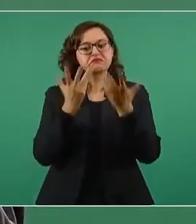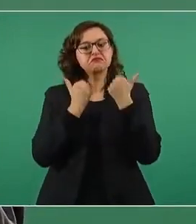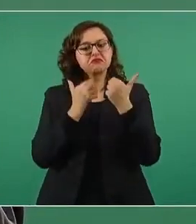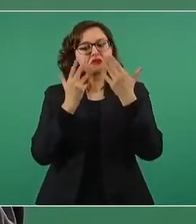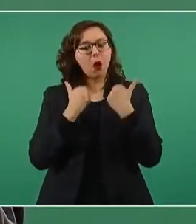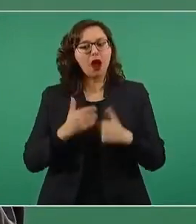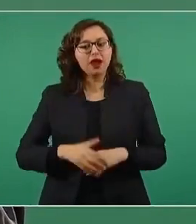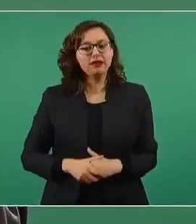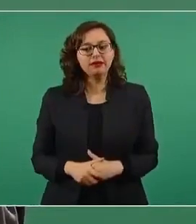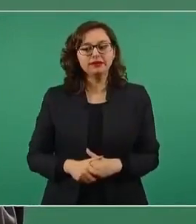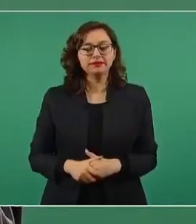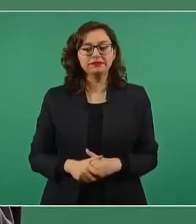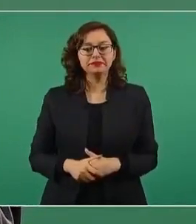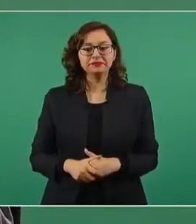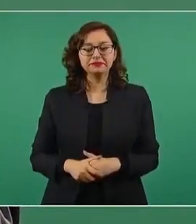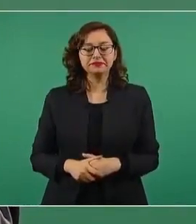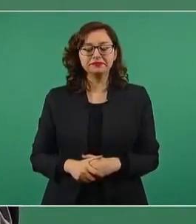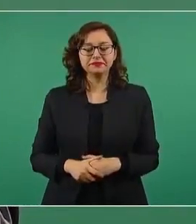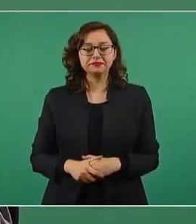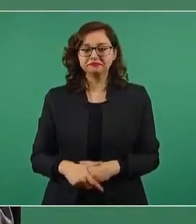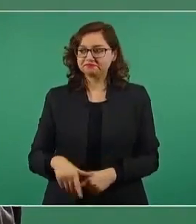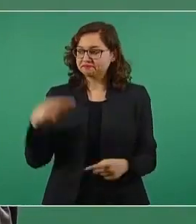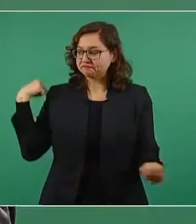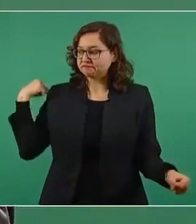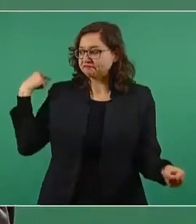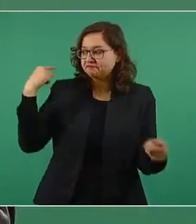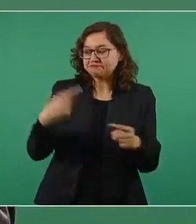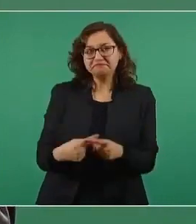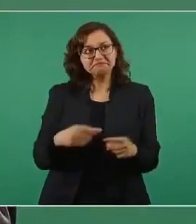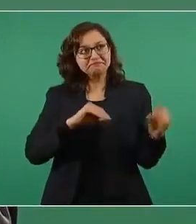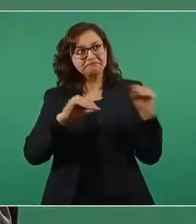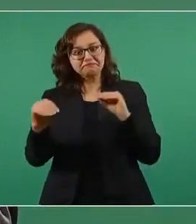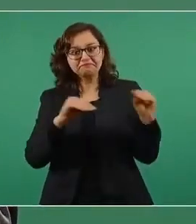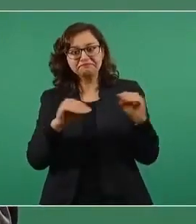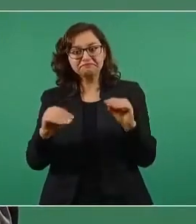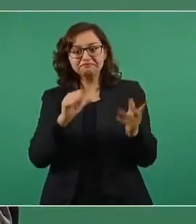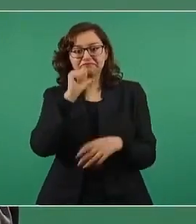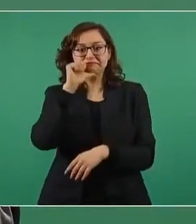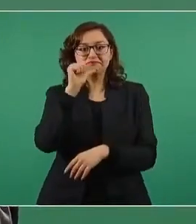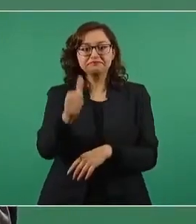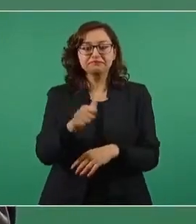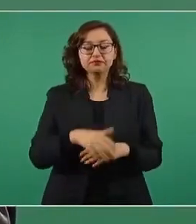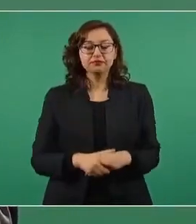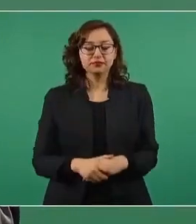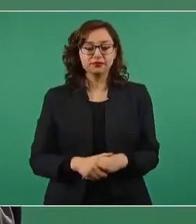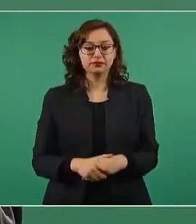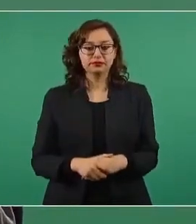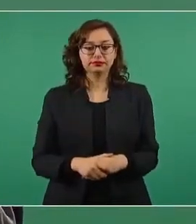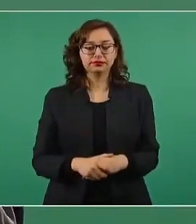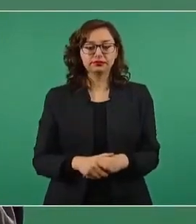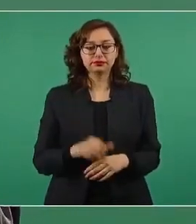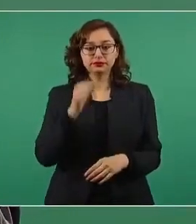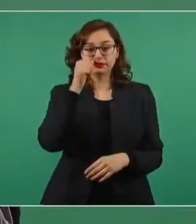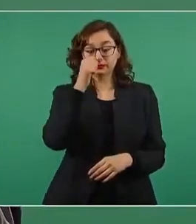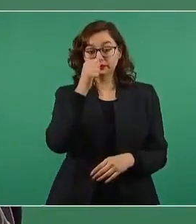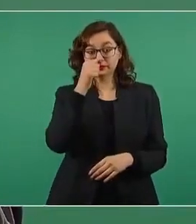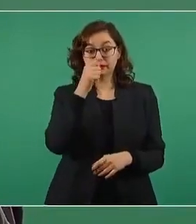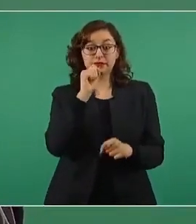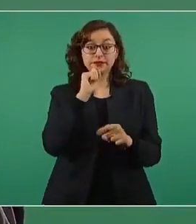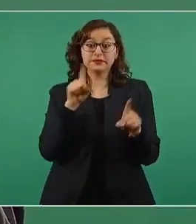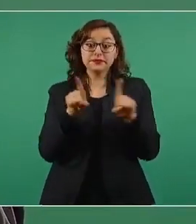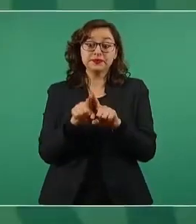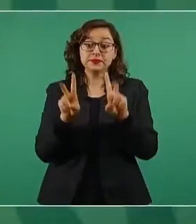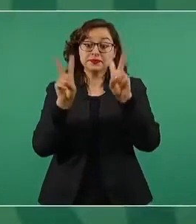No lo han hecho y es lo mismo de la OMC,